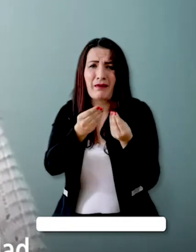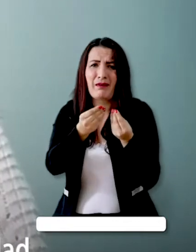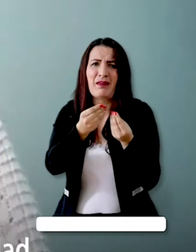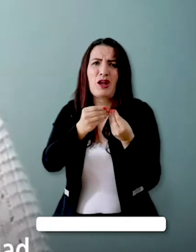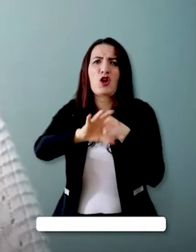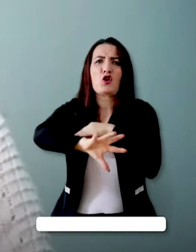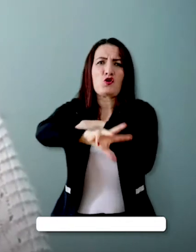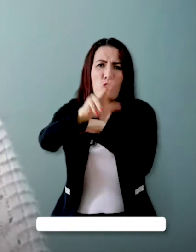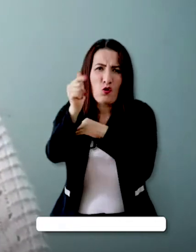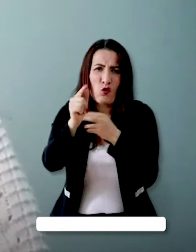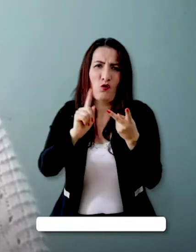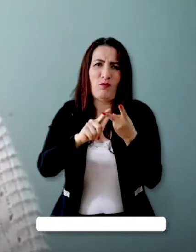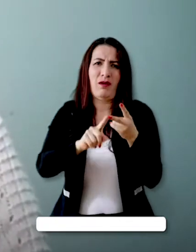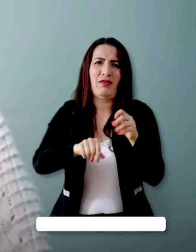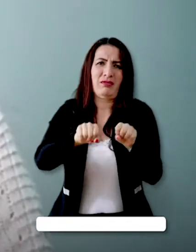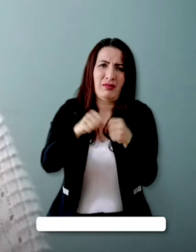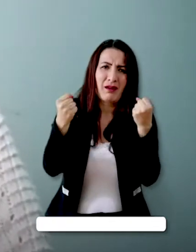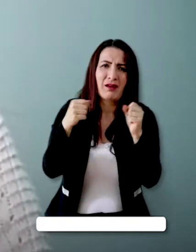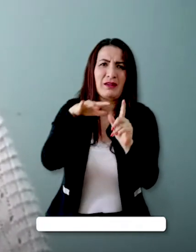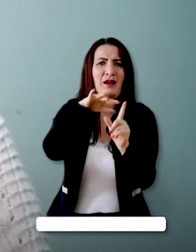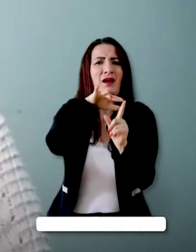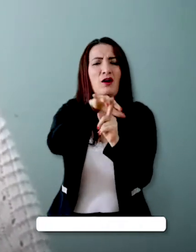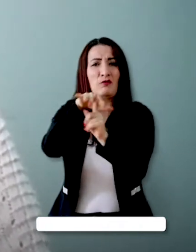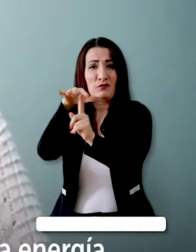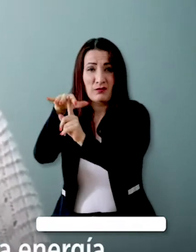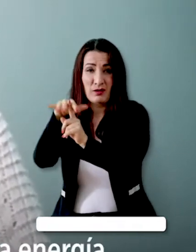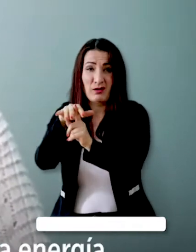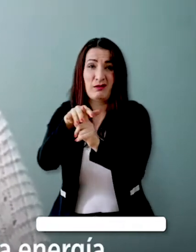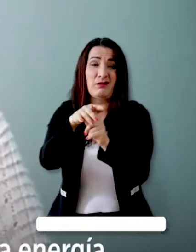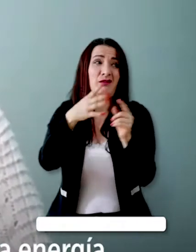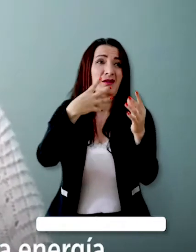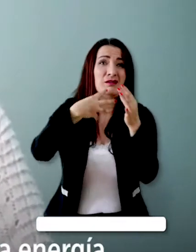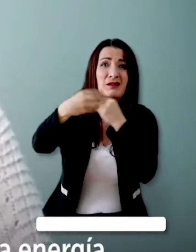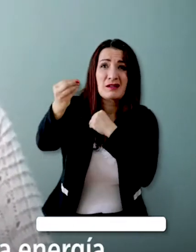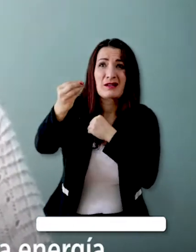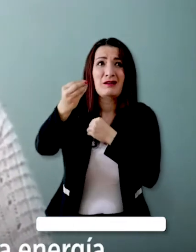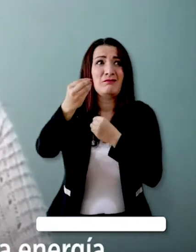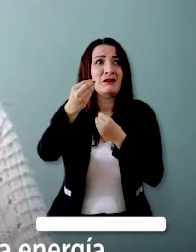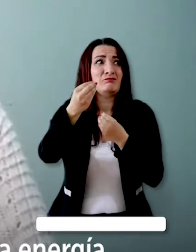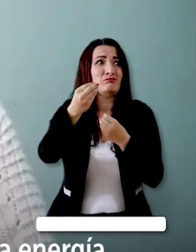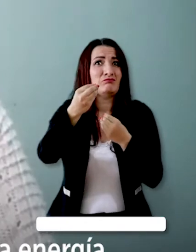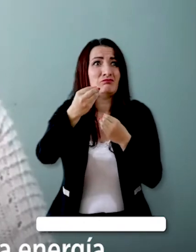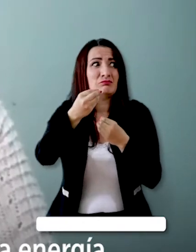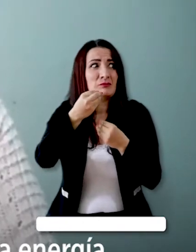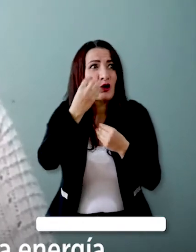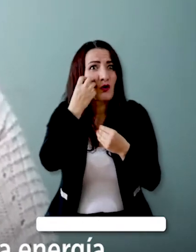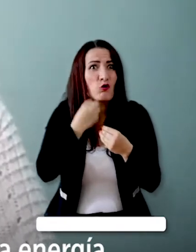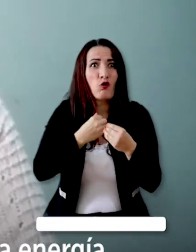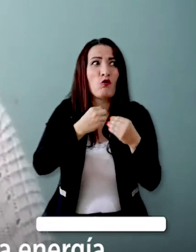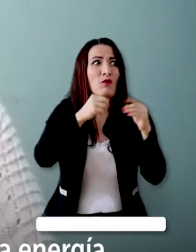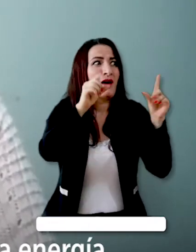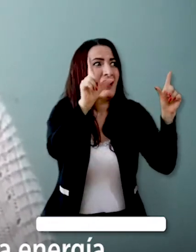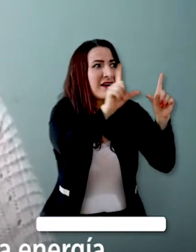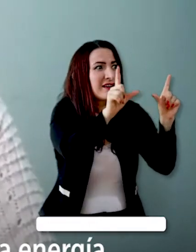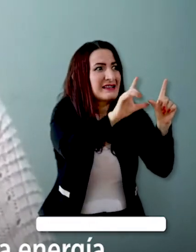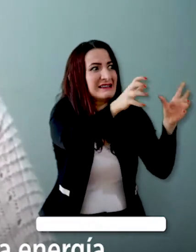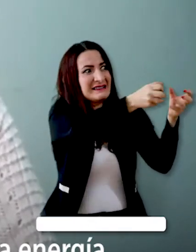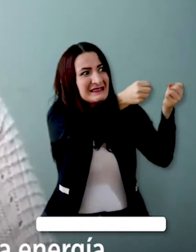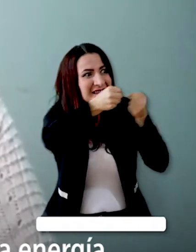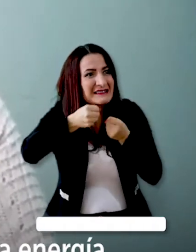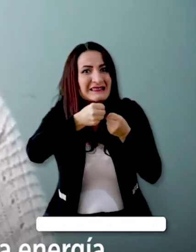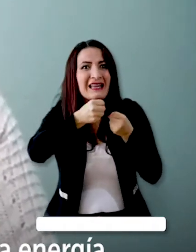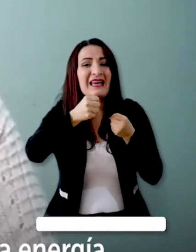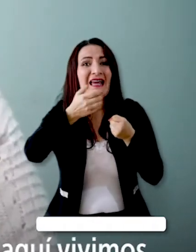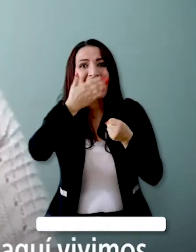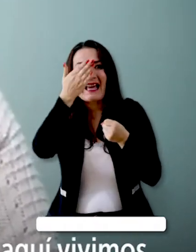localidad para hacer mucho daño. Ellos se llevan los mediadores del gas, los de la